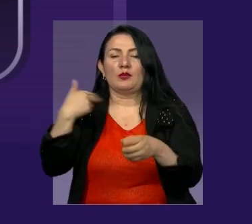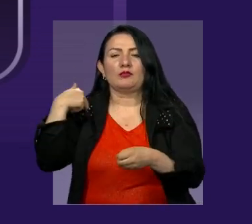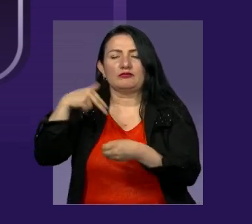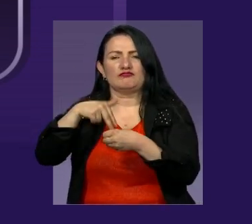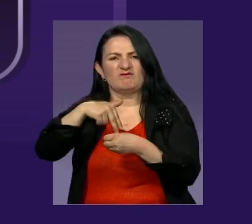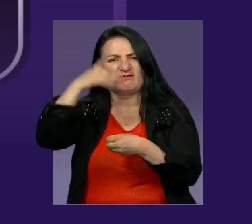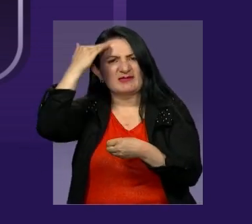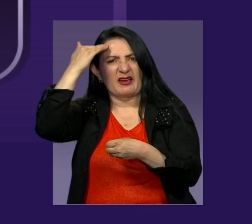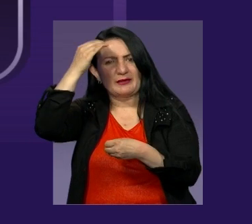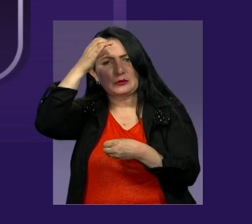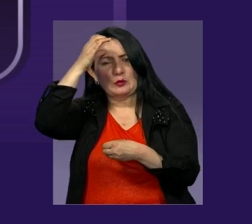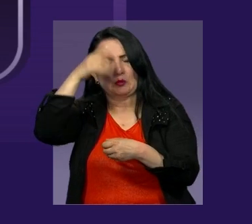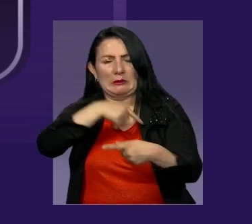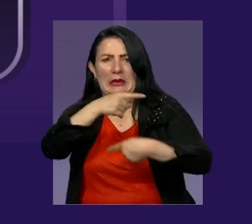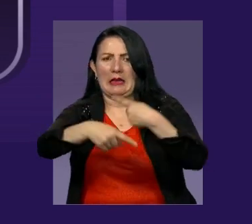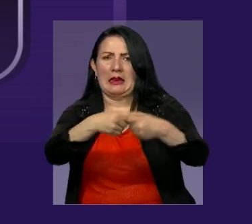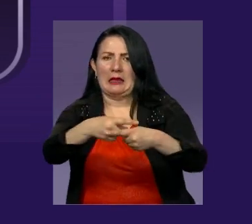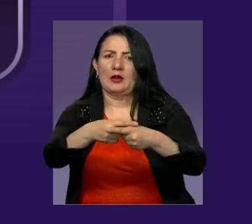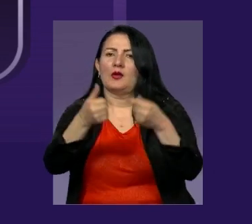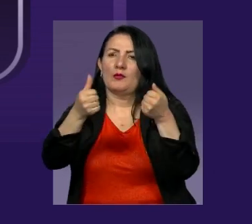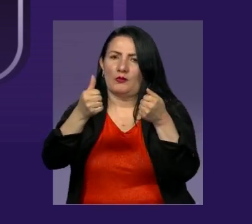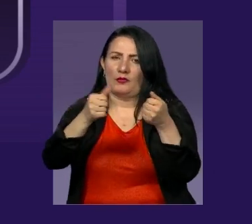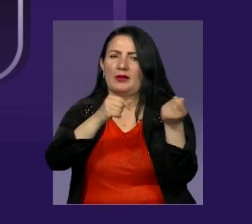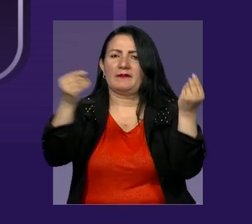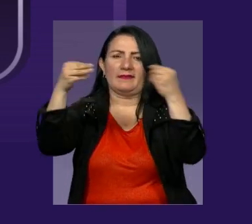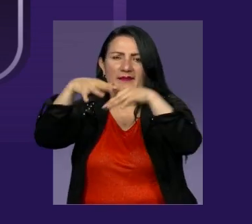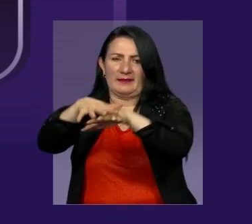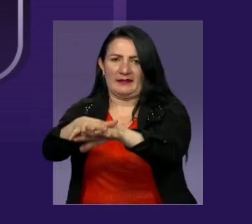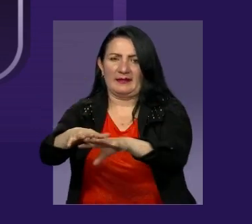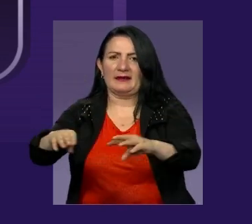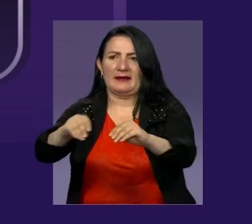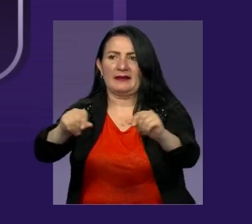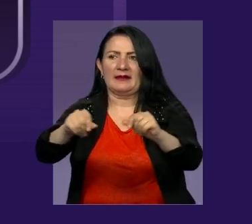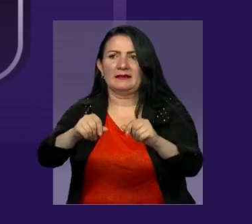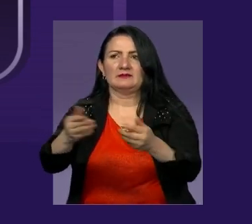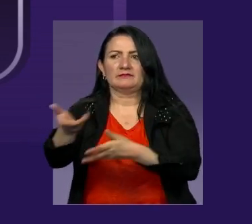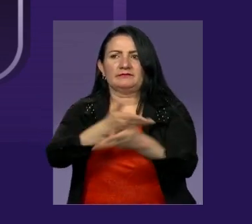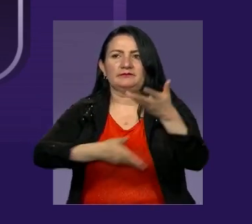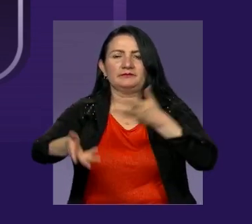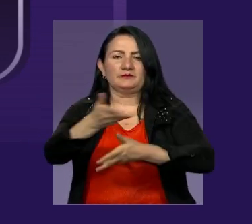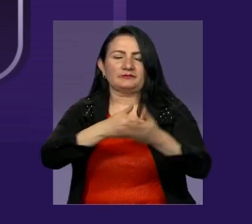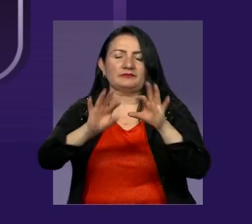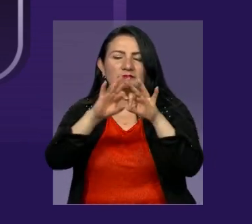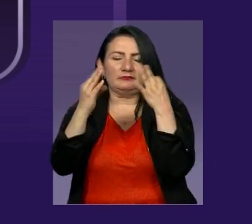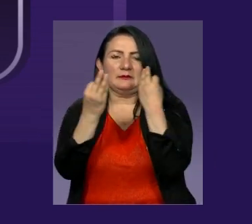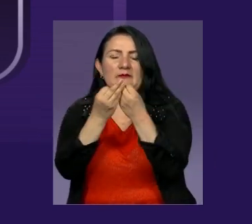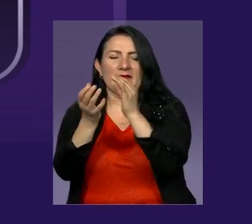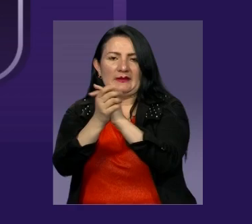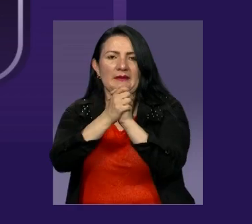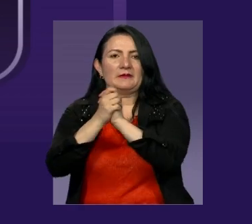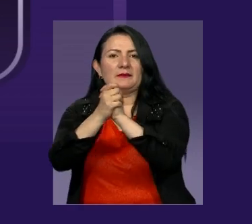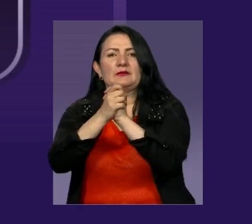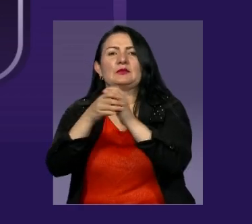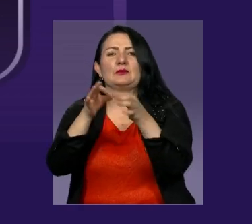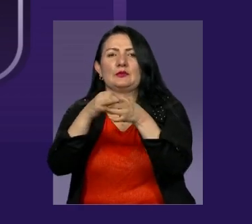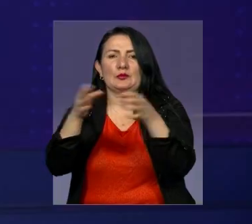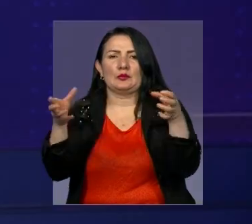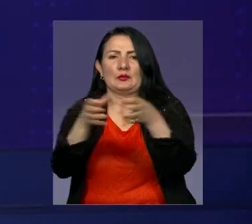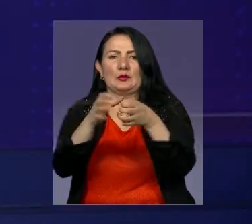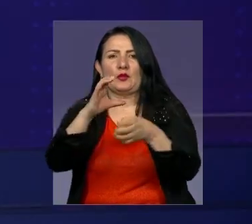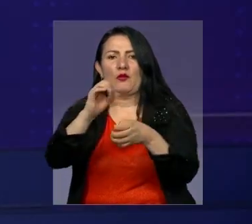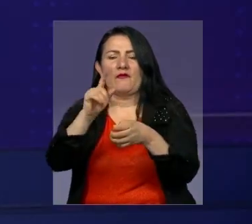sabedor que deja un gran legado. Buen retorno a la madre tierra, nuestra solidaridad con su familia, amigos y el pueblo Cofán.